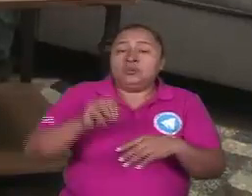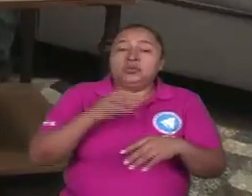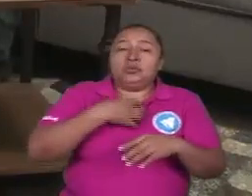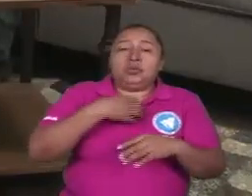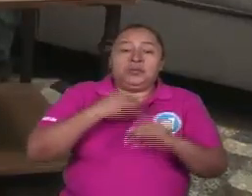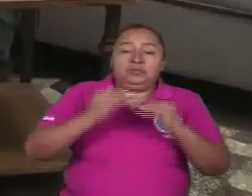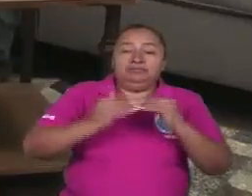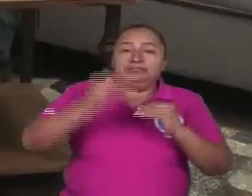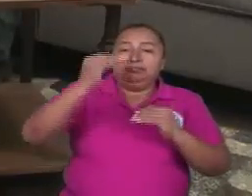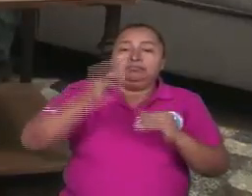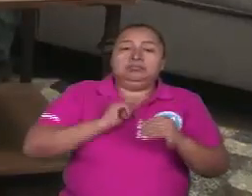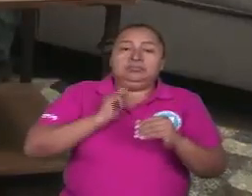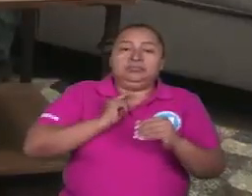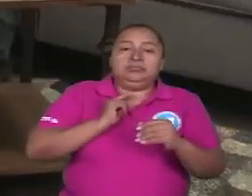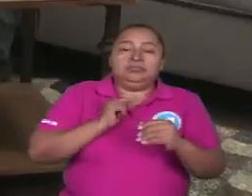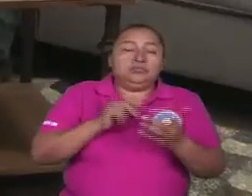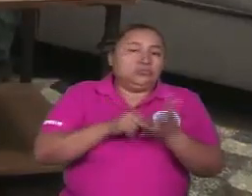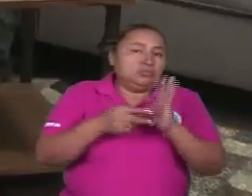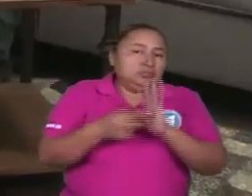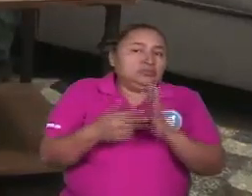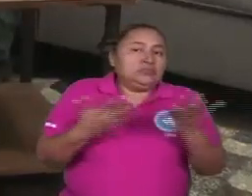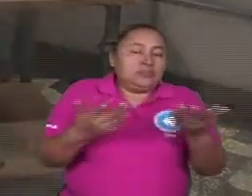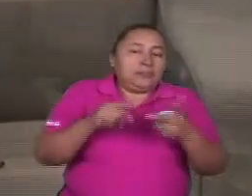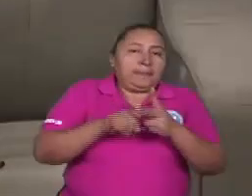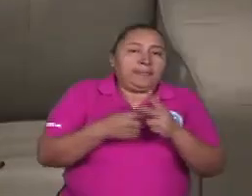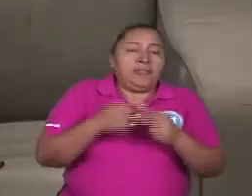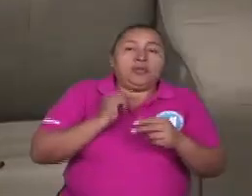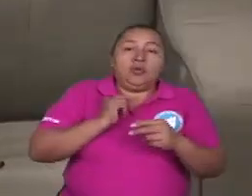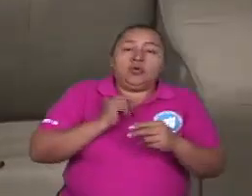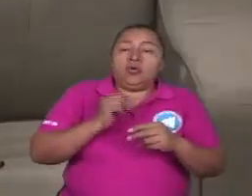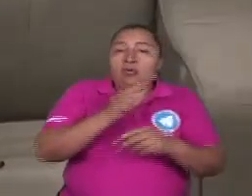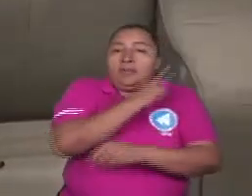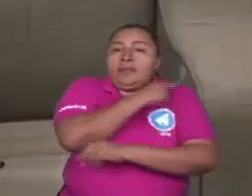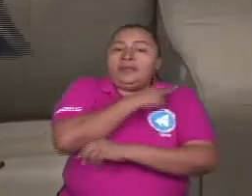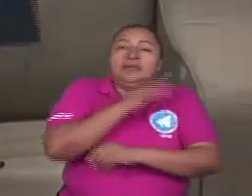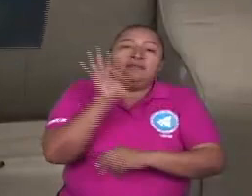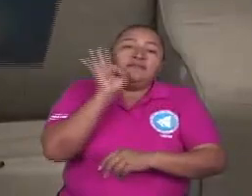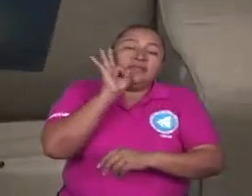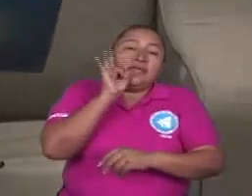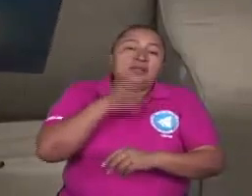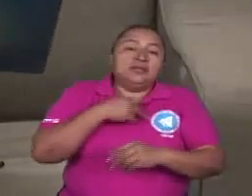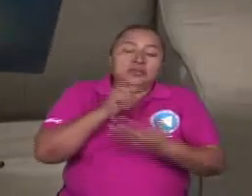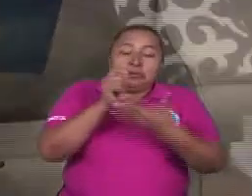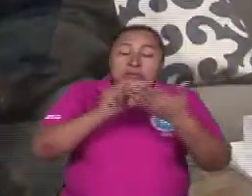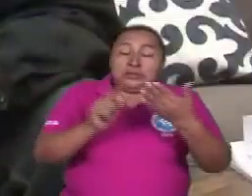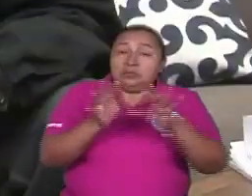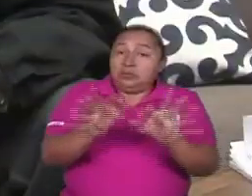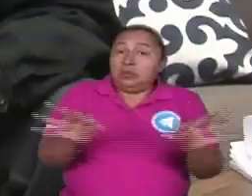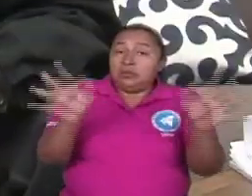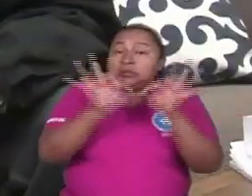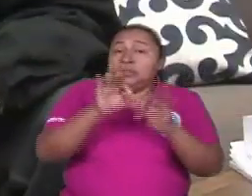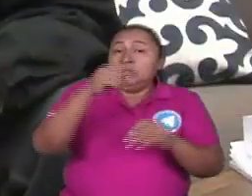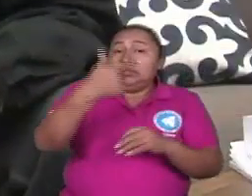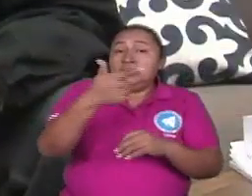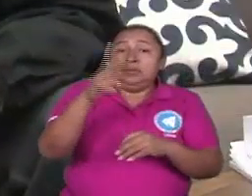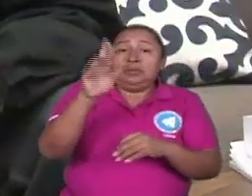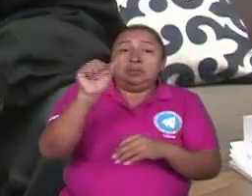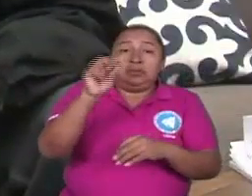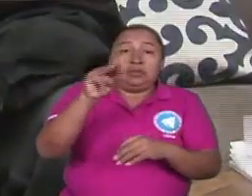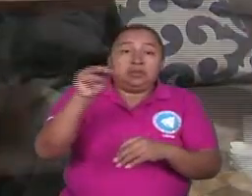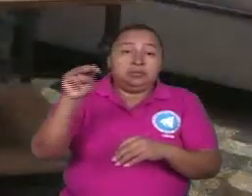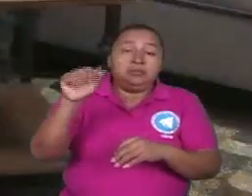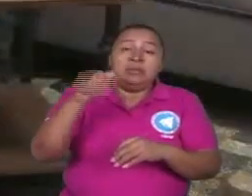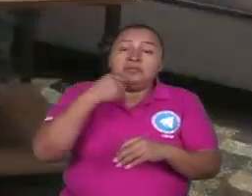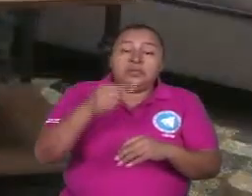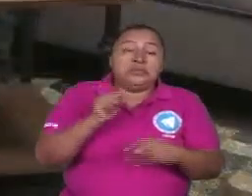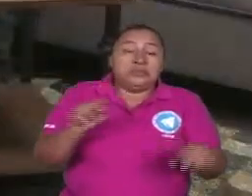crecimiento es decir y ahí el comandante Fidel hace un escrito bastante importante en el Granma una denuncia incluso también en